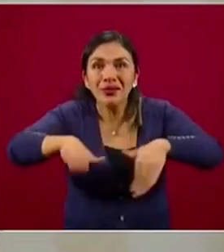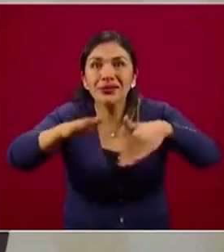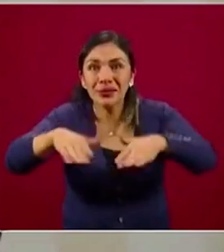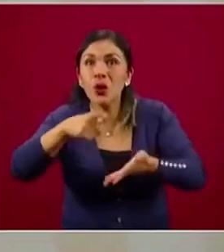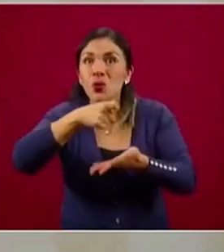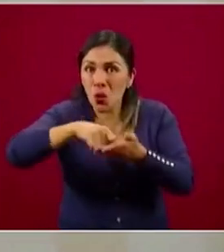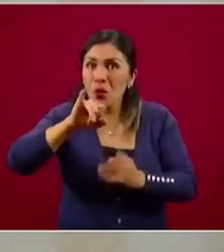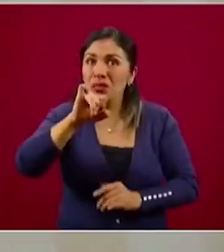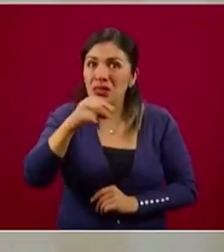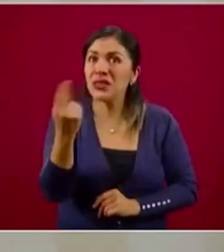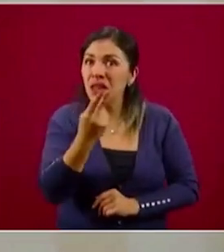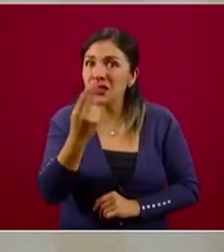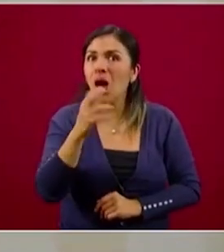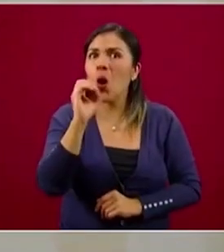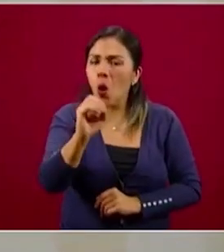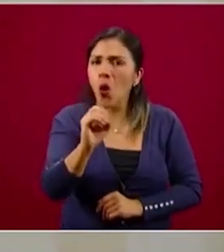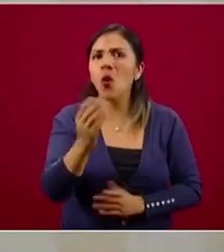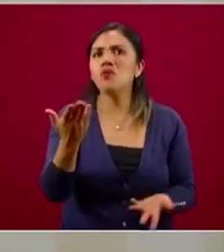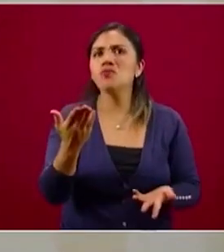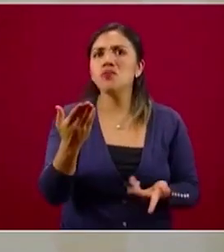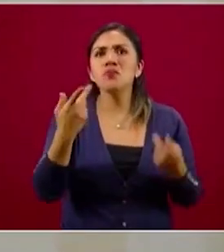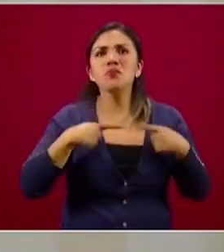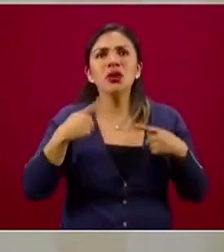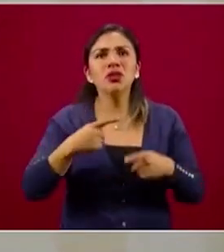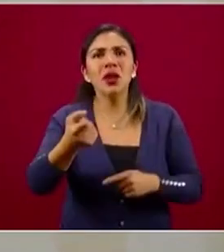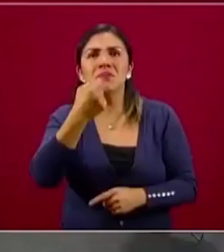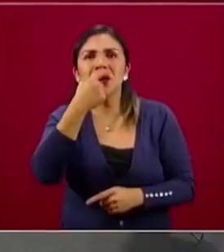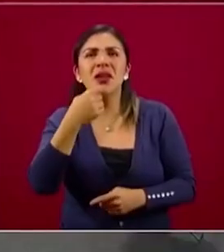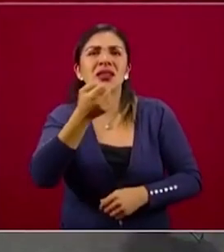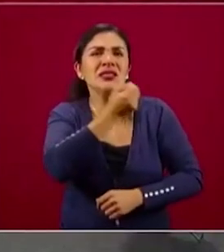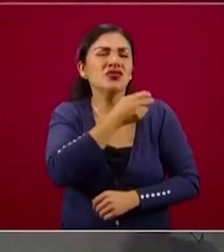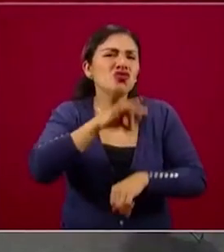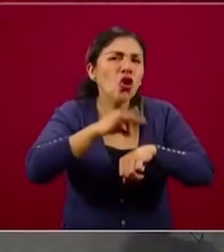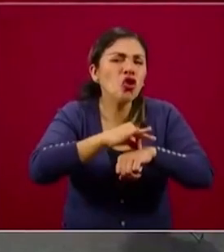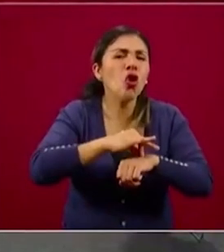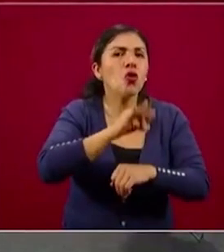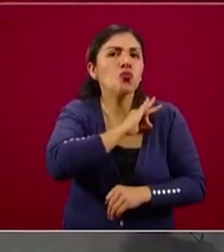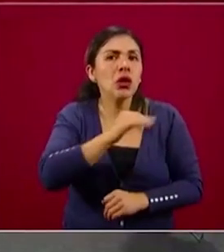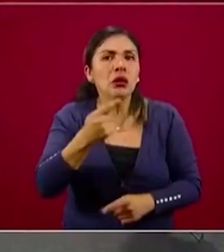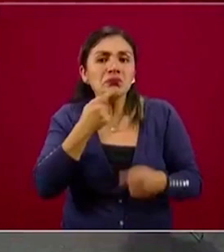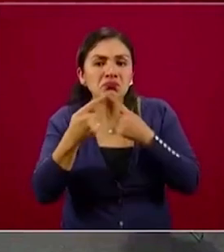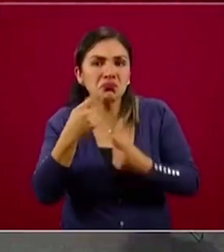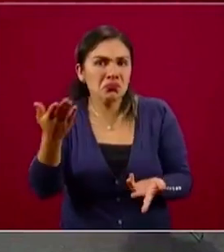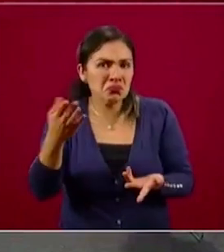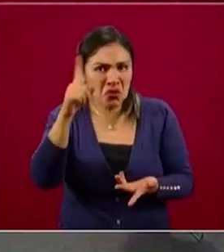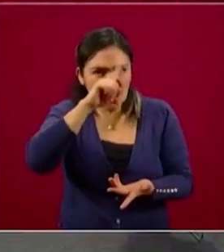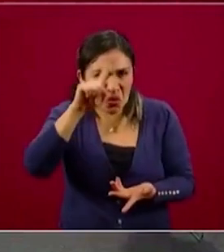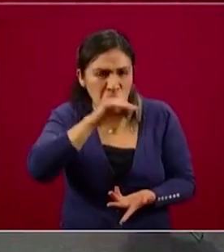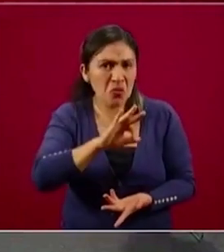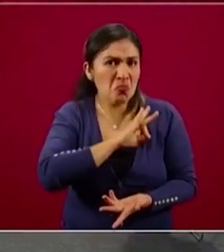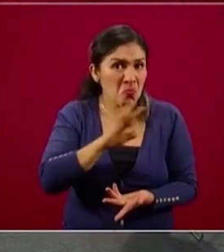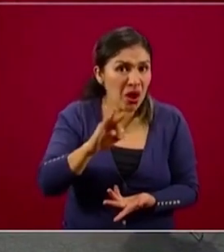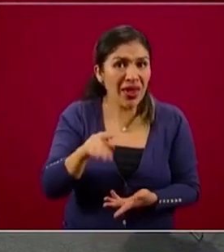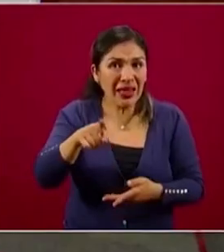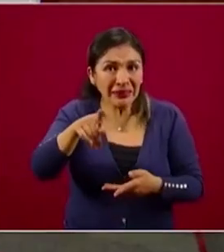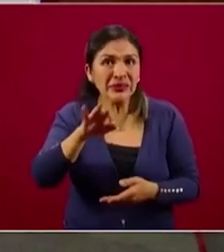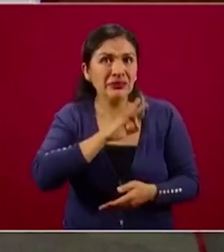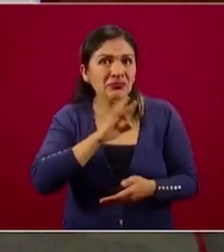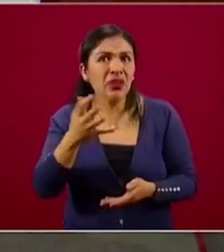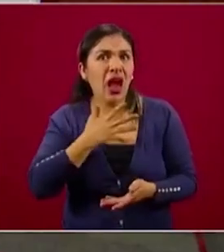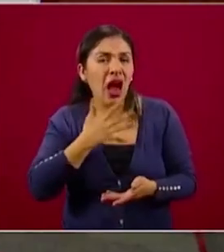medicamento o incluso de manera directa los proveedores de salud pudieran dar cabida a que alguien